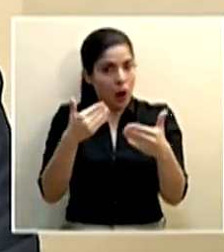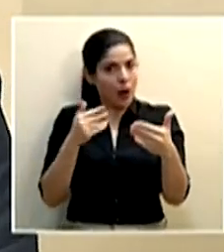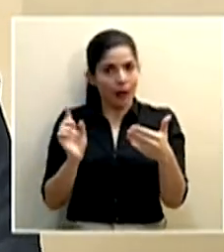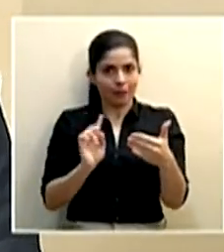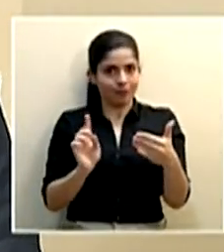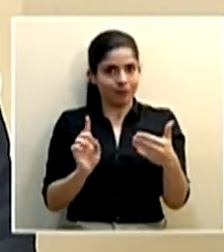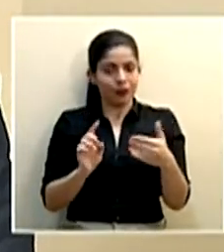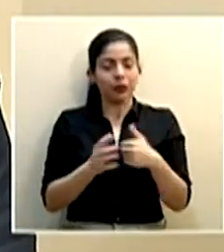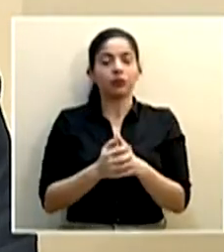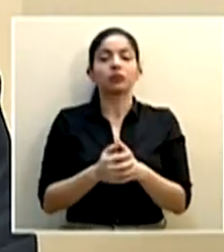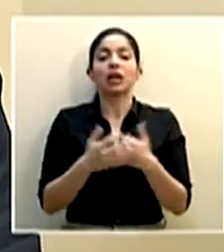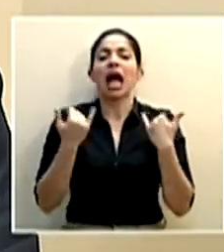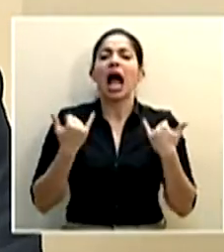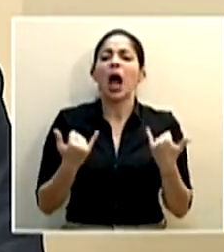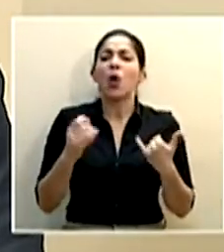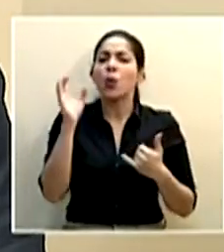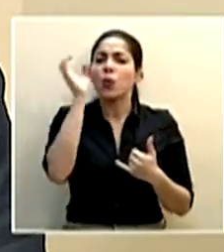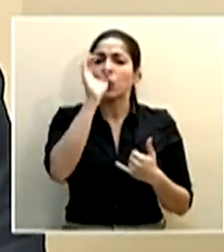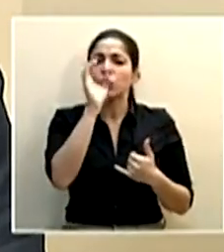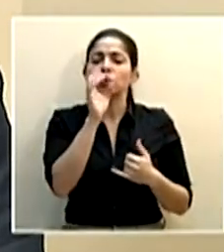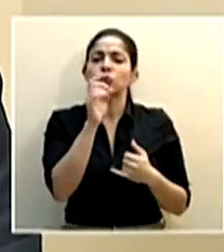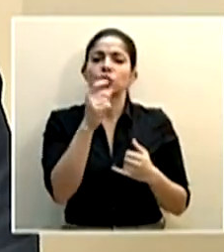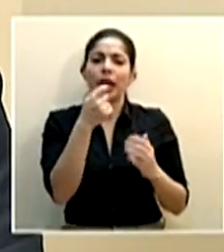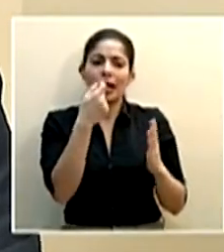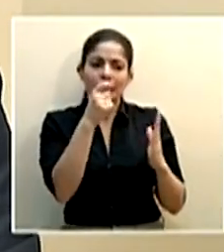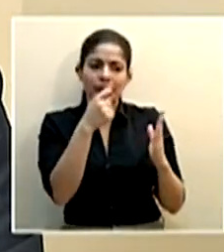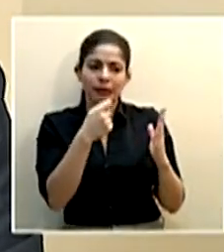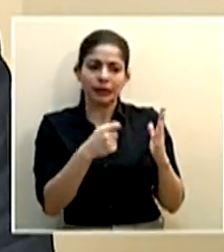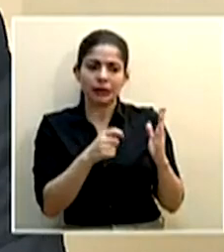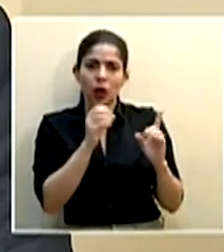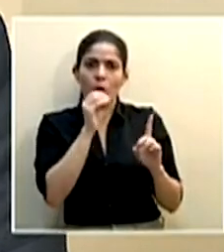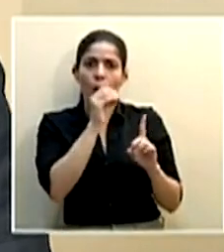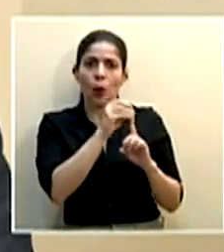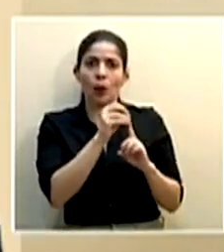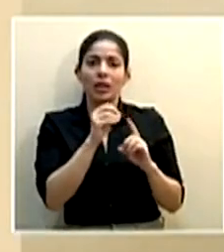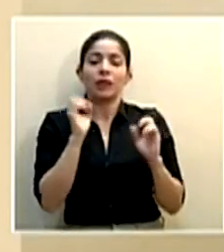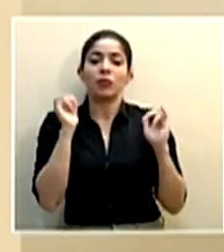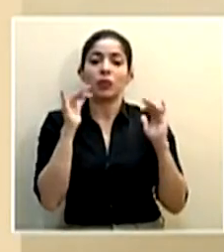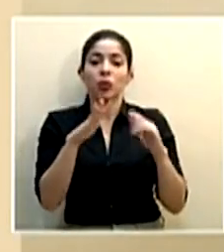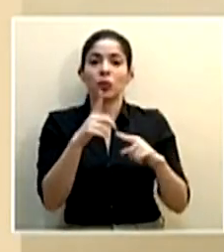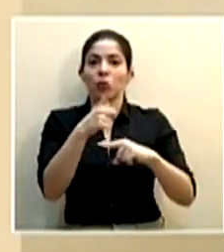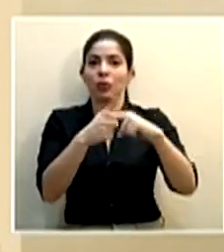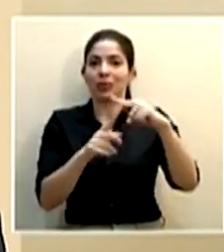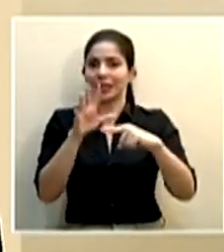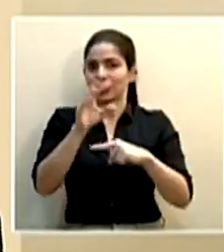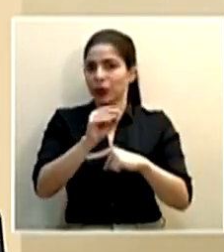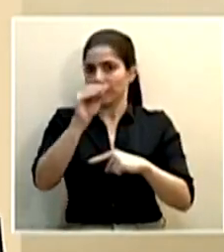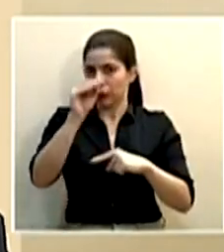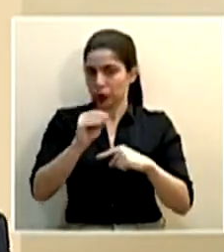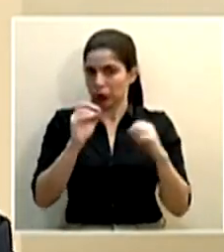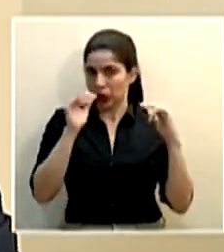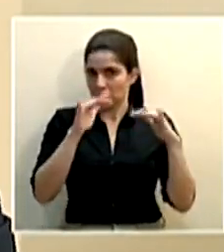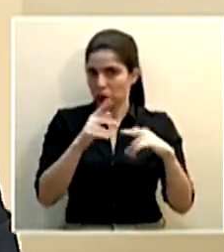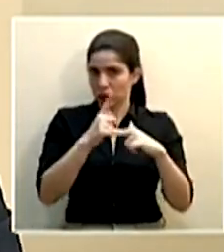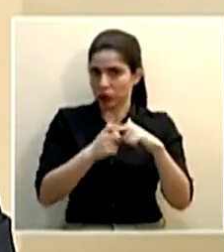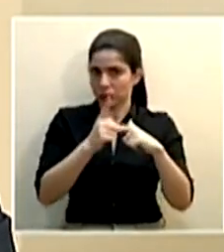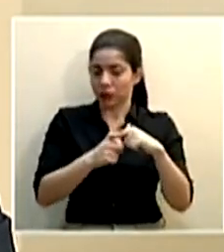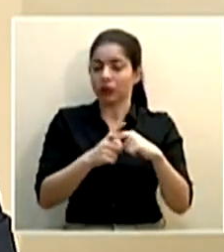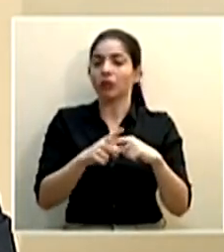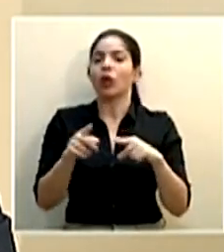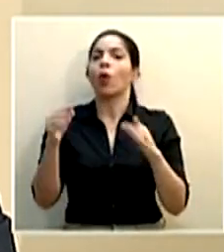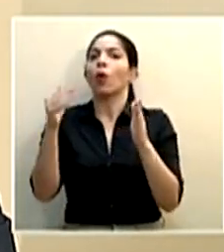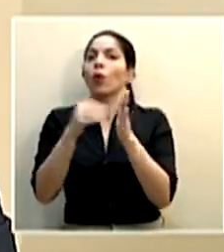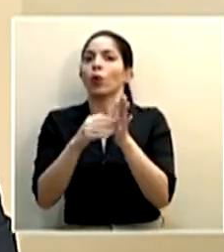buscaremos es poder cumplir con ese objetivo del aforo del 50% hacerle la aclaración de nuevo